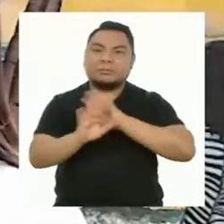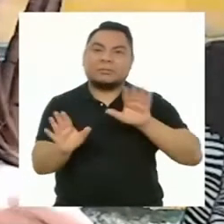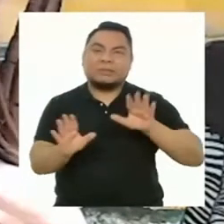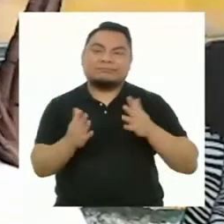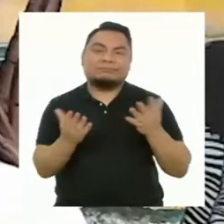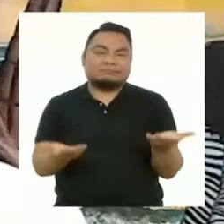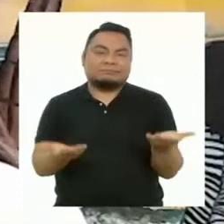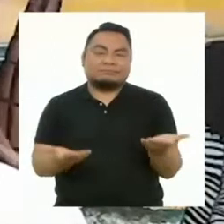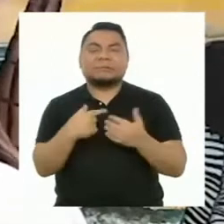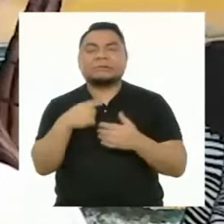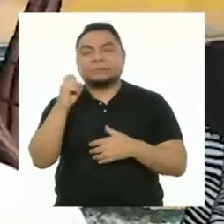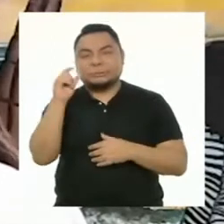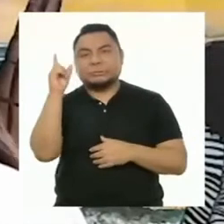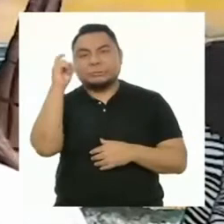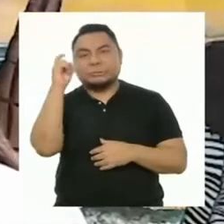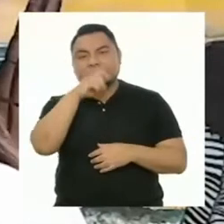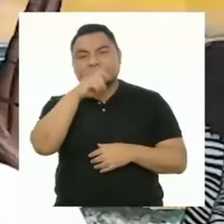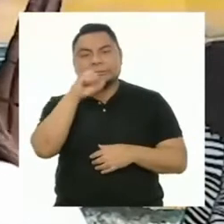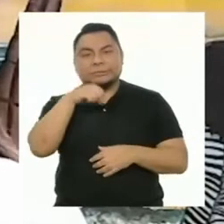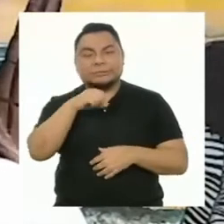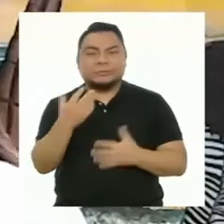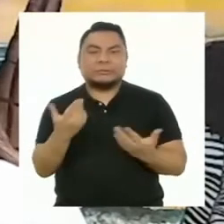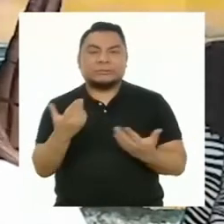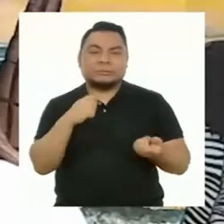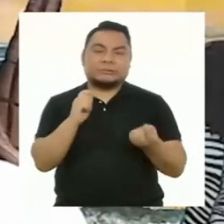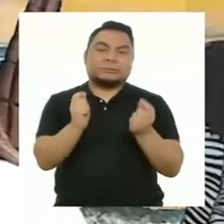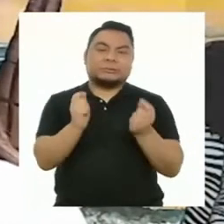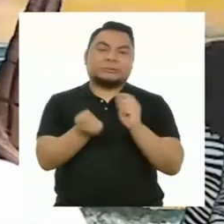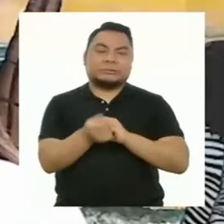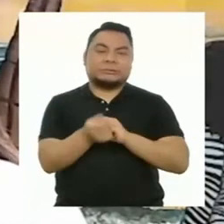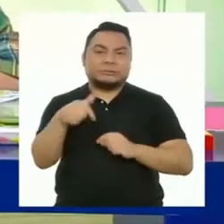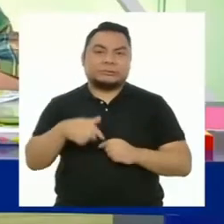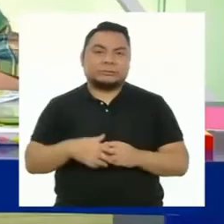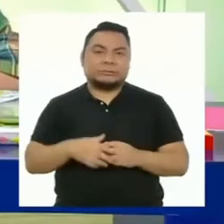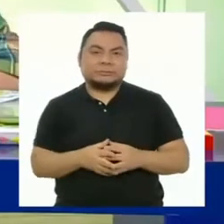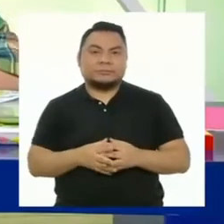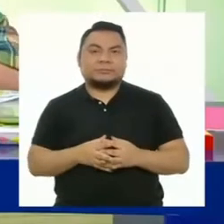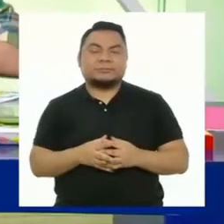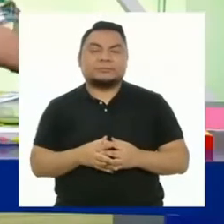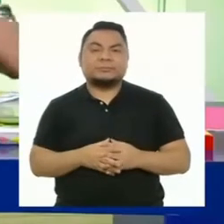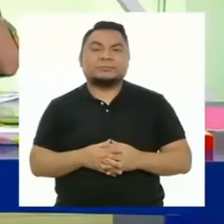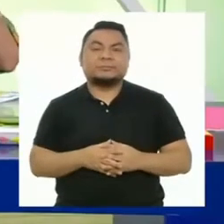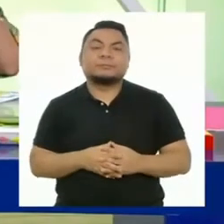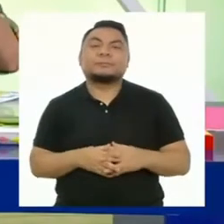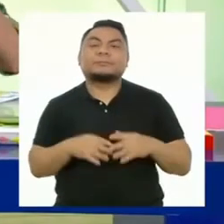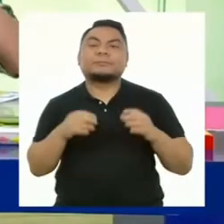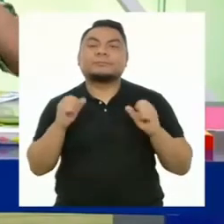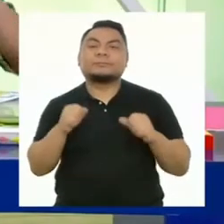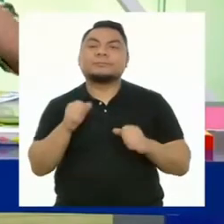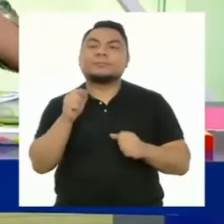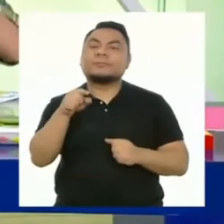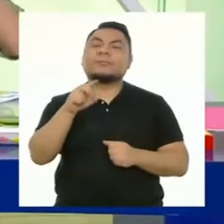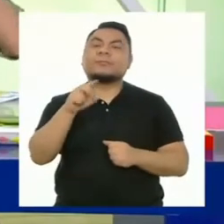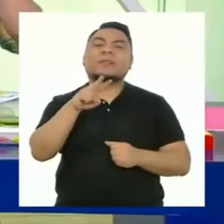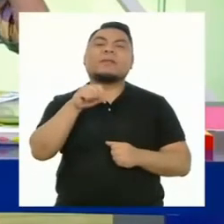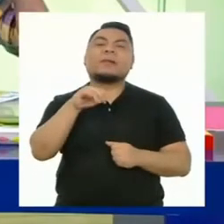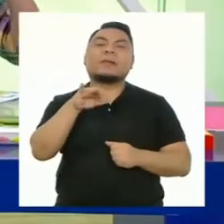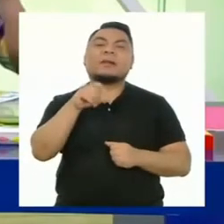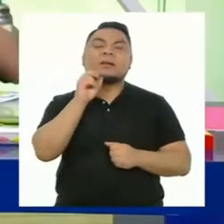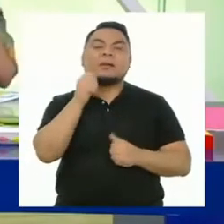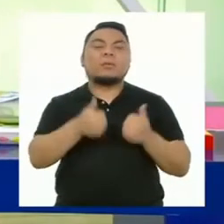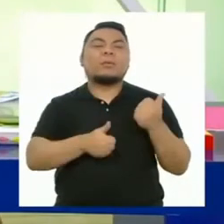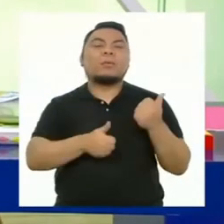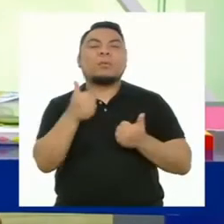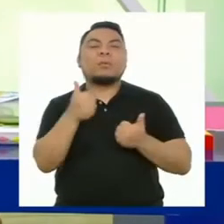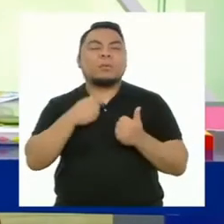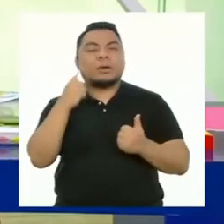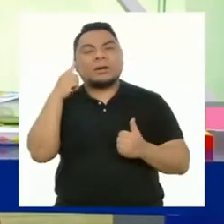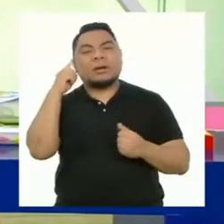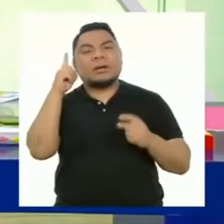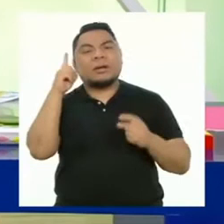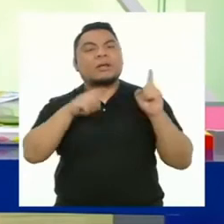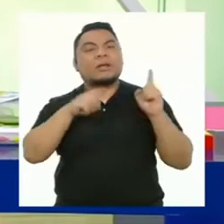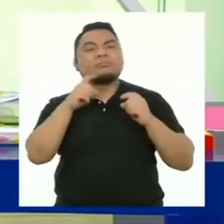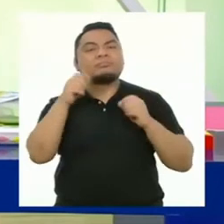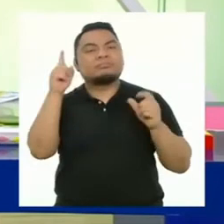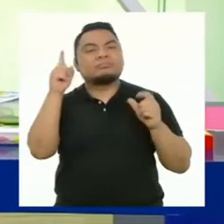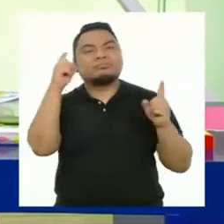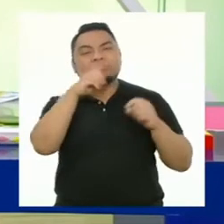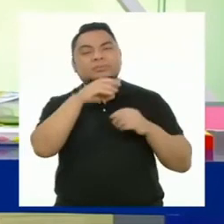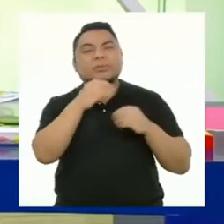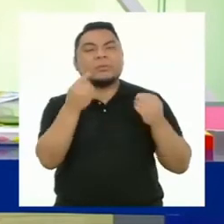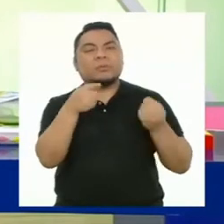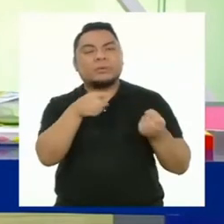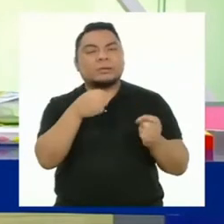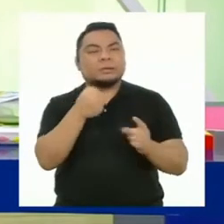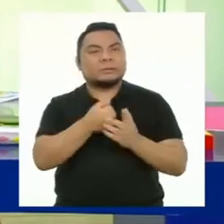celular y ha sido un poco de dificultad adaptarnos a esto. Valeria, ¿cuál crees que ha sido la dificultad al momento de